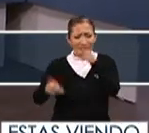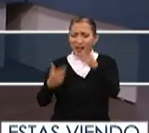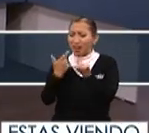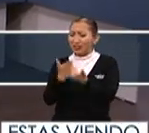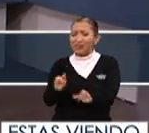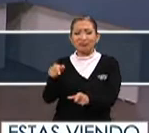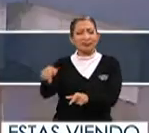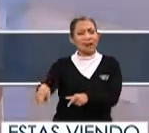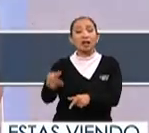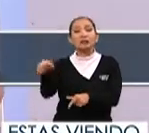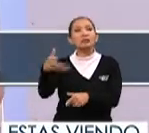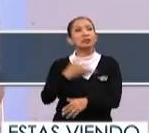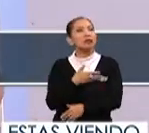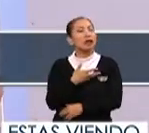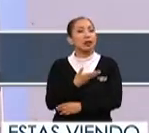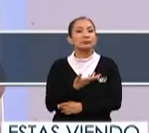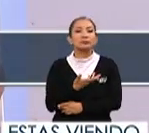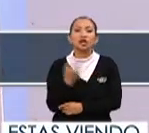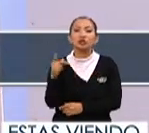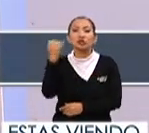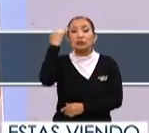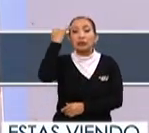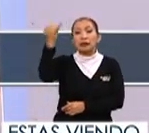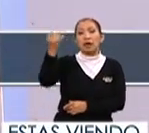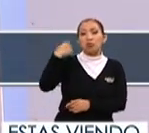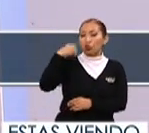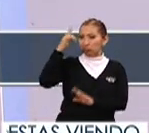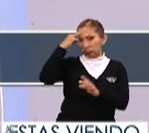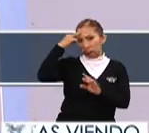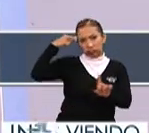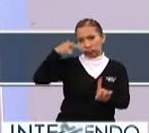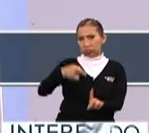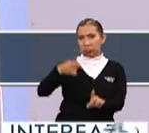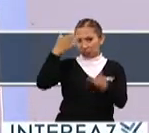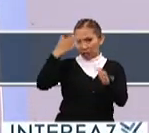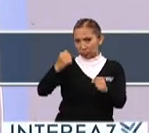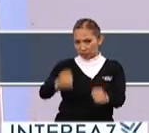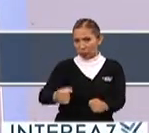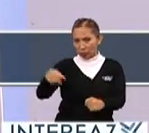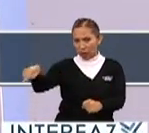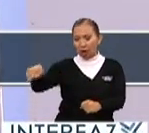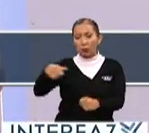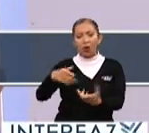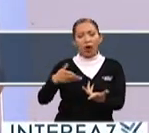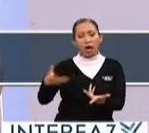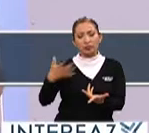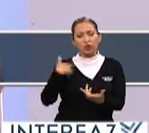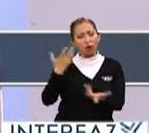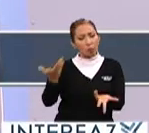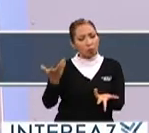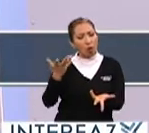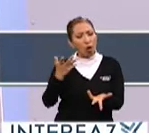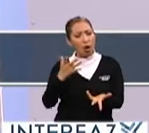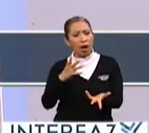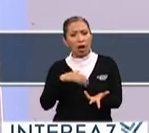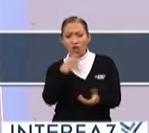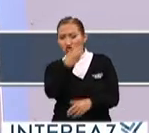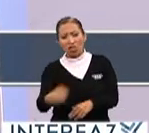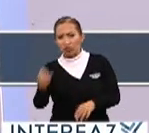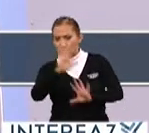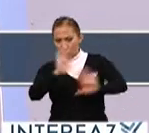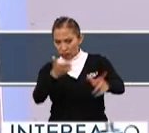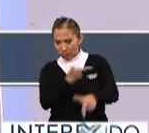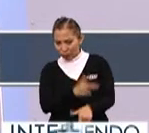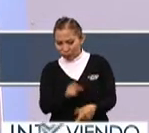de todo ellos tienen a lo mejor sus ideales muy establecidos entonces para ellos como que el desorden no está permitido